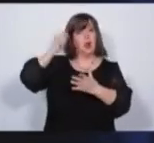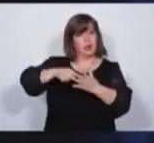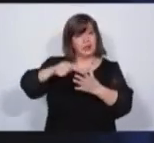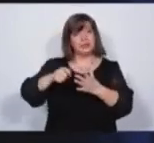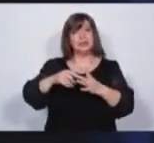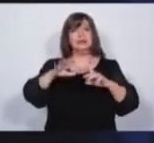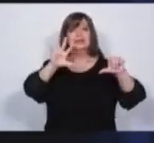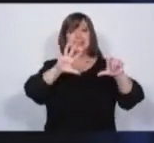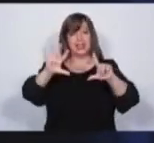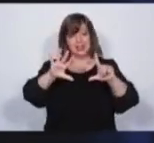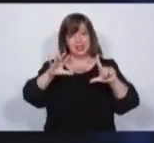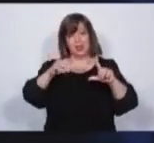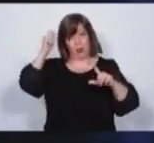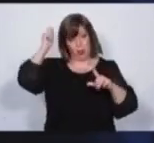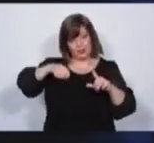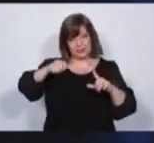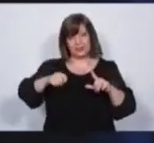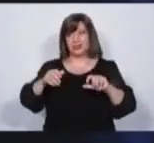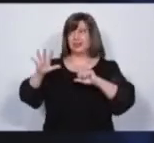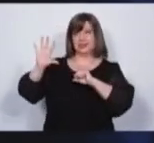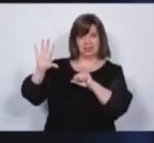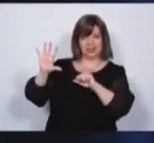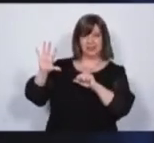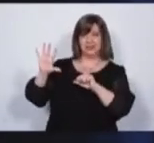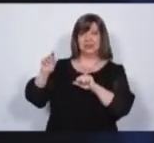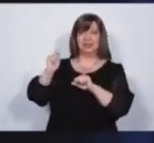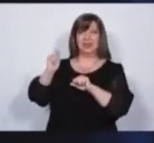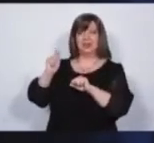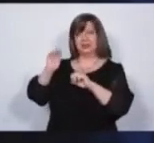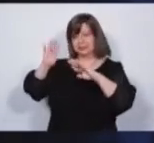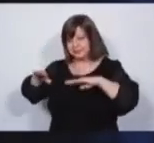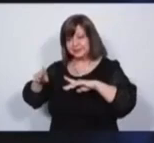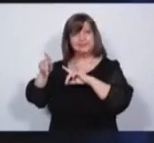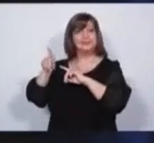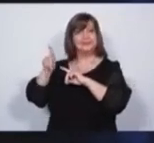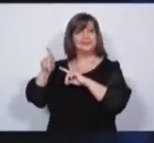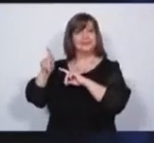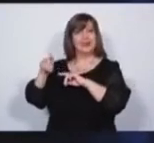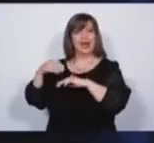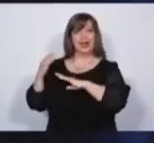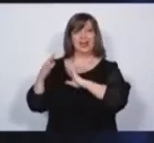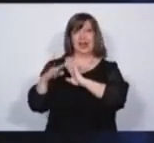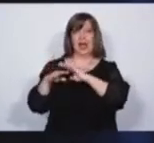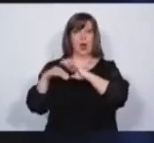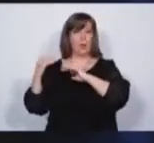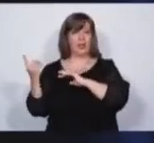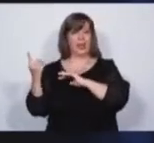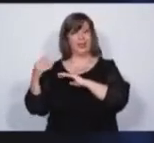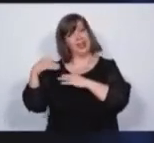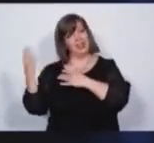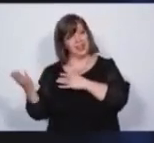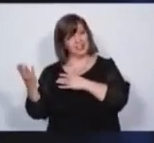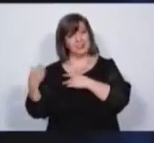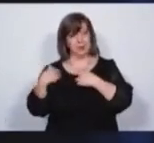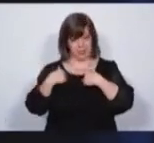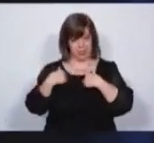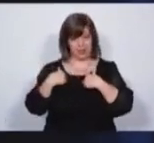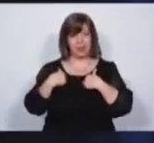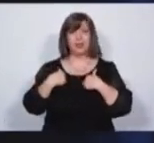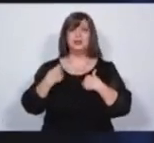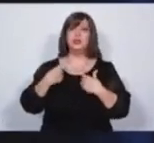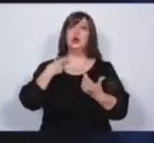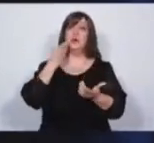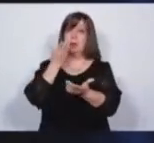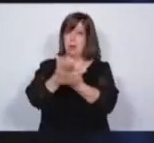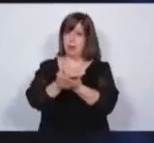de los siete miembros que tiene, seis le responden al caballero de mi derecha. Vamos a pedir la remoción dentro